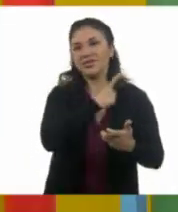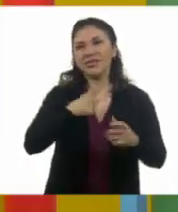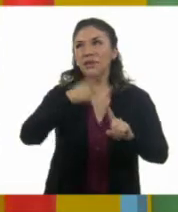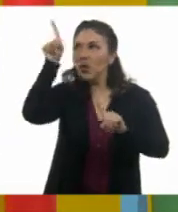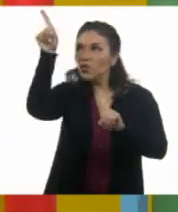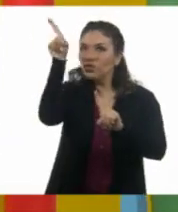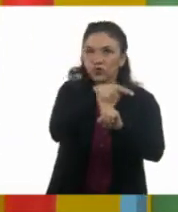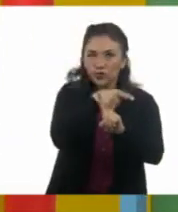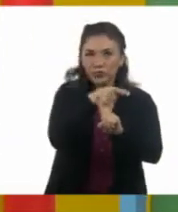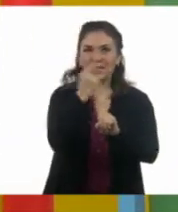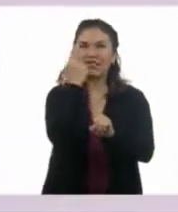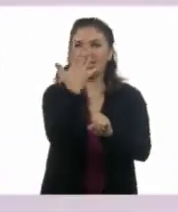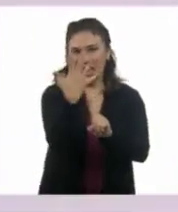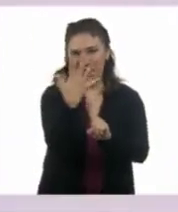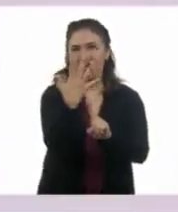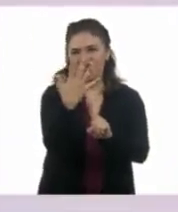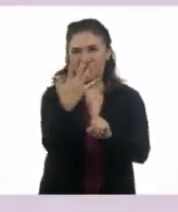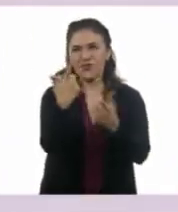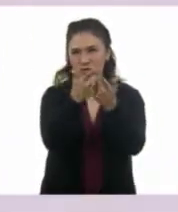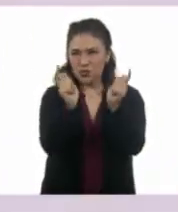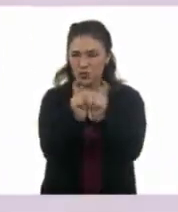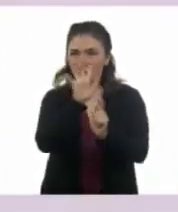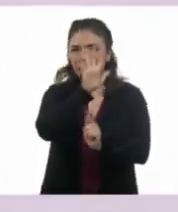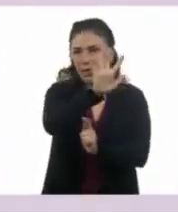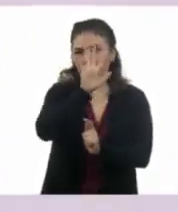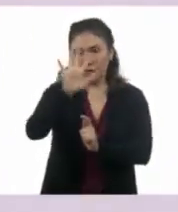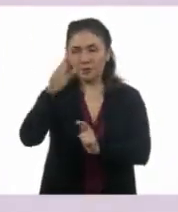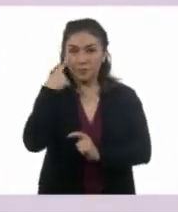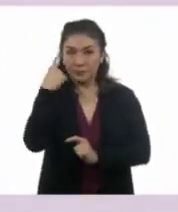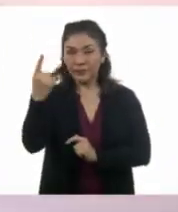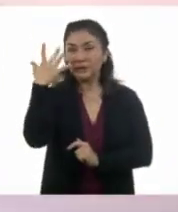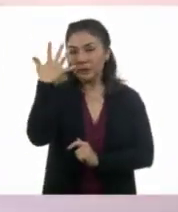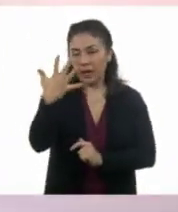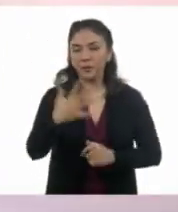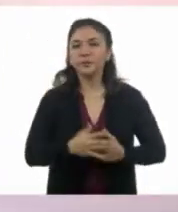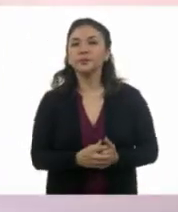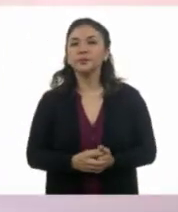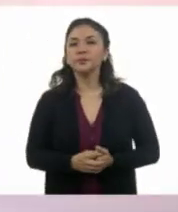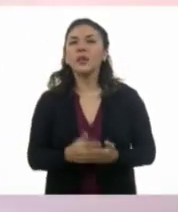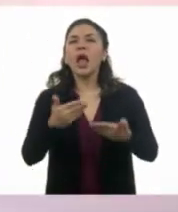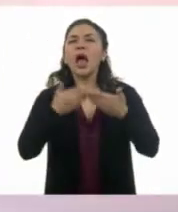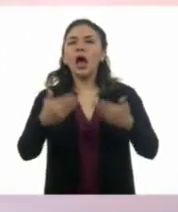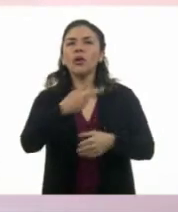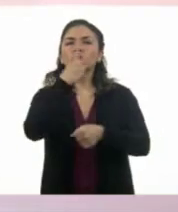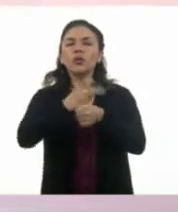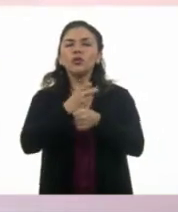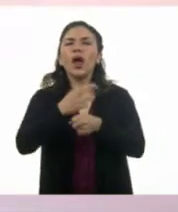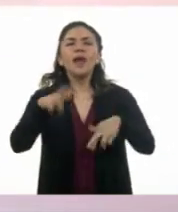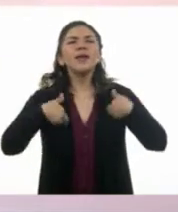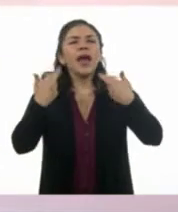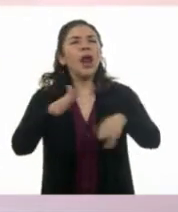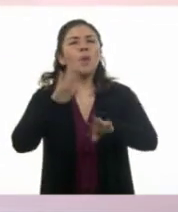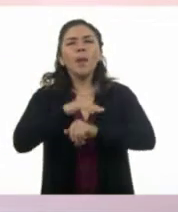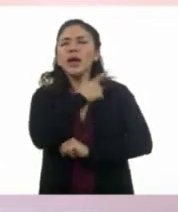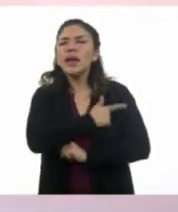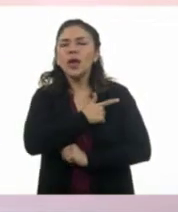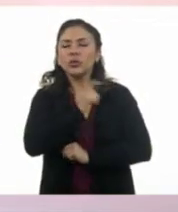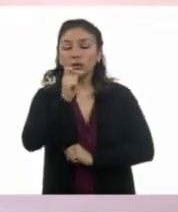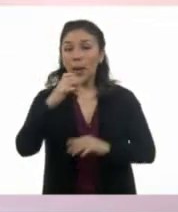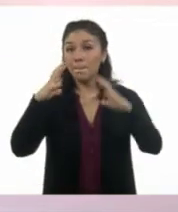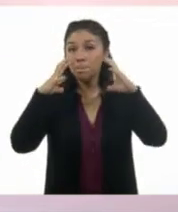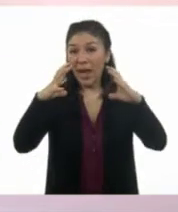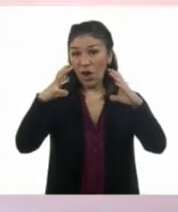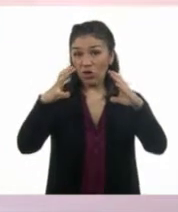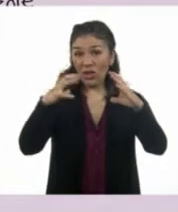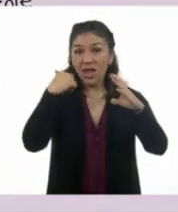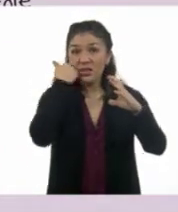una línea. Una línea oblicua. Una línea oblicua, exacto. Tenemos cinco. Ahora, ¿cuál sería tu regalo favorito? Una pelota grande.